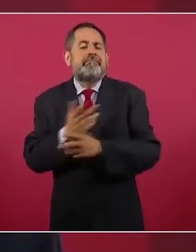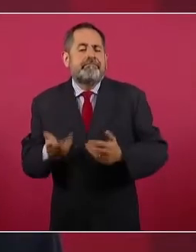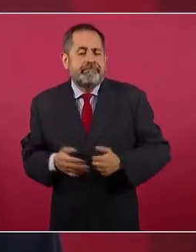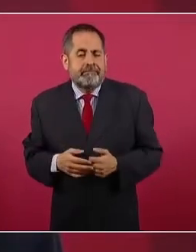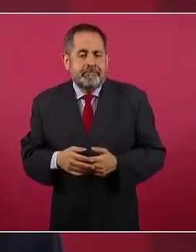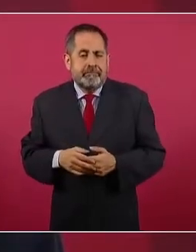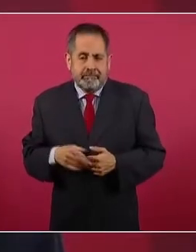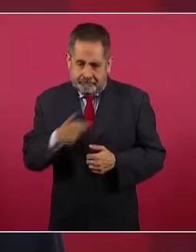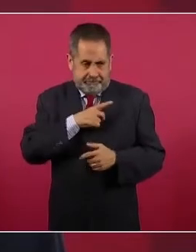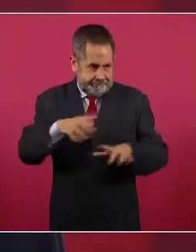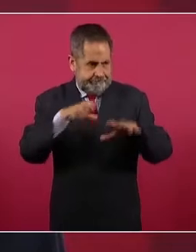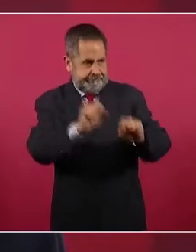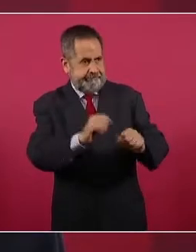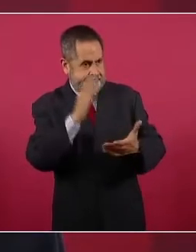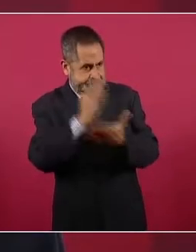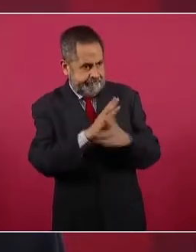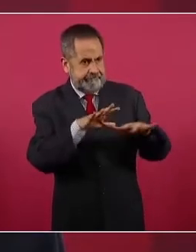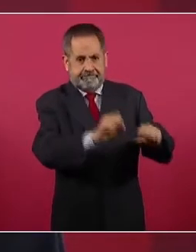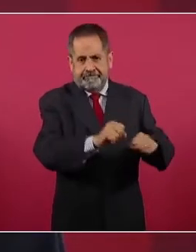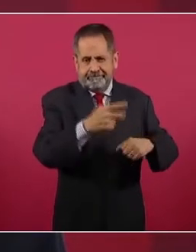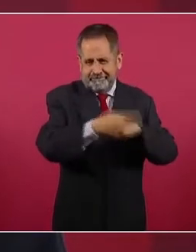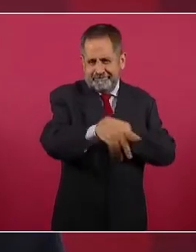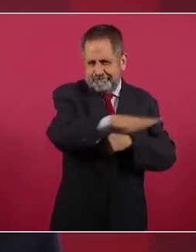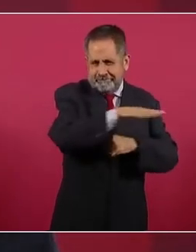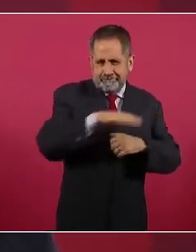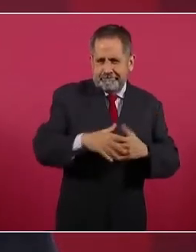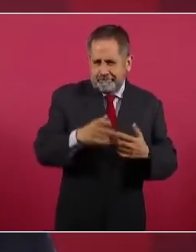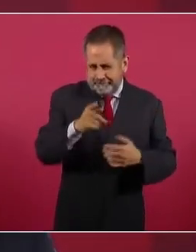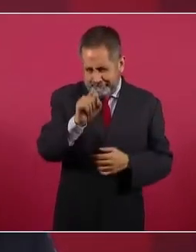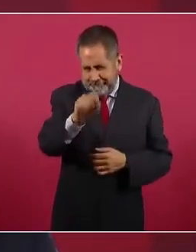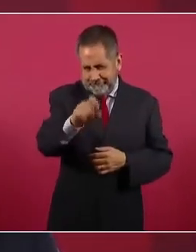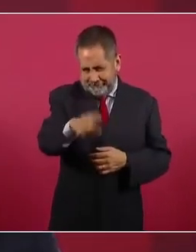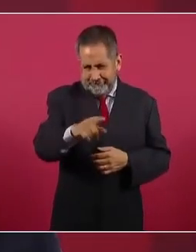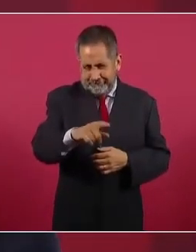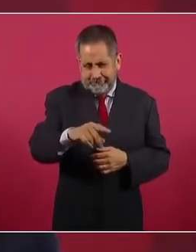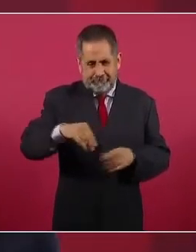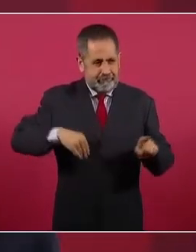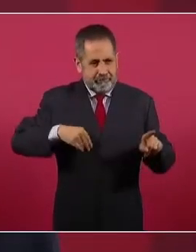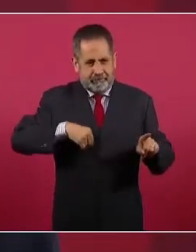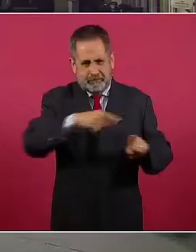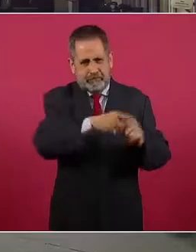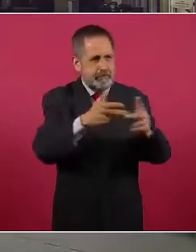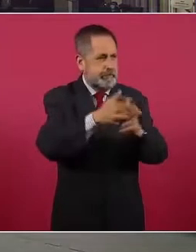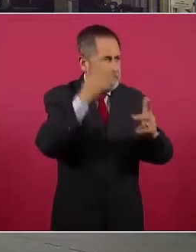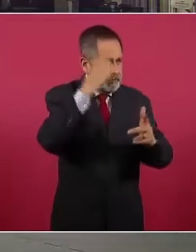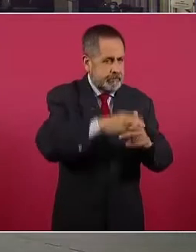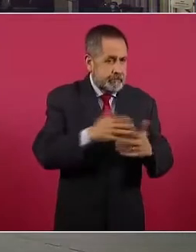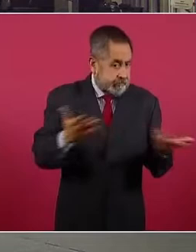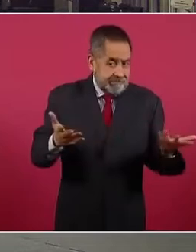a los responsables de estos crímenes?